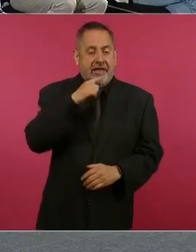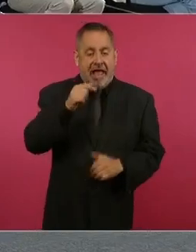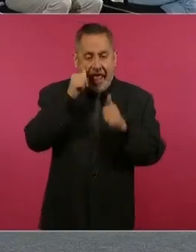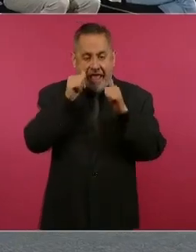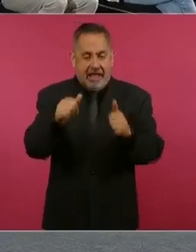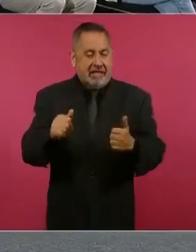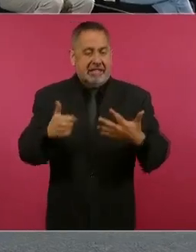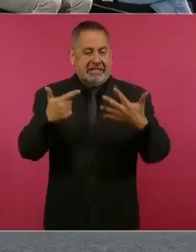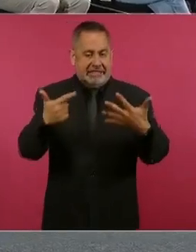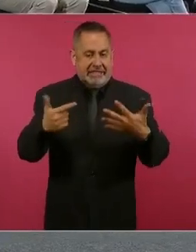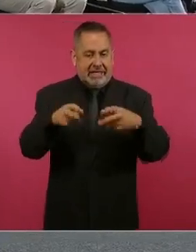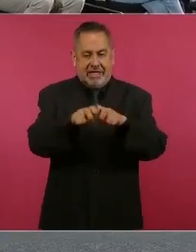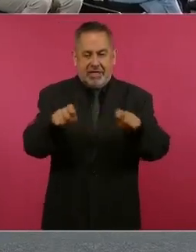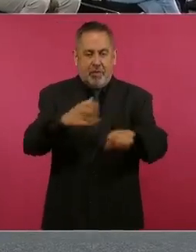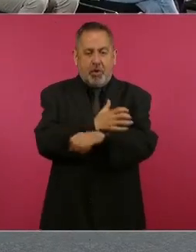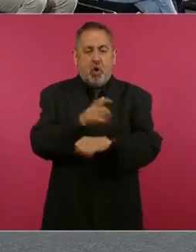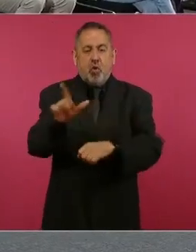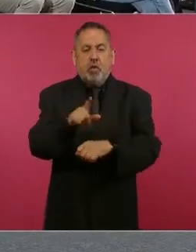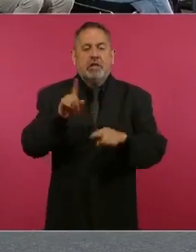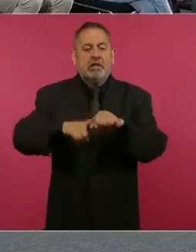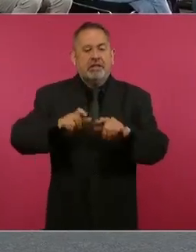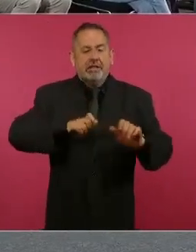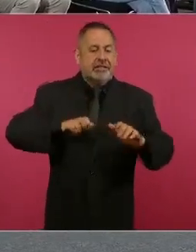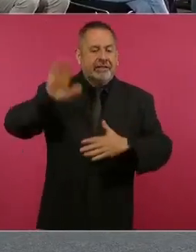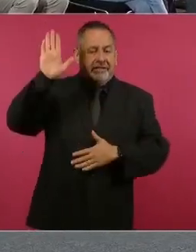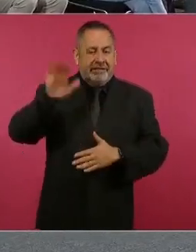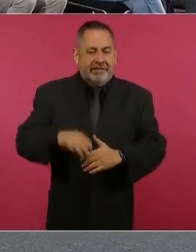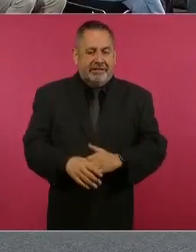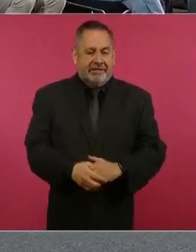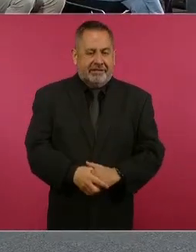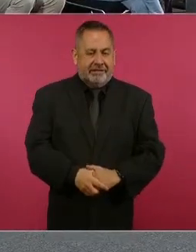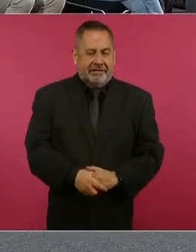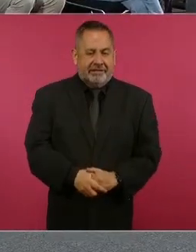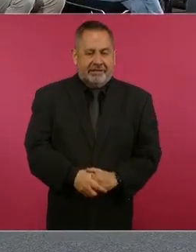se atiendan a los siete compañeros, que levanten la mano.